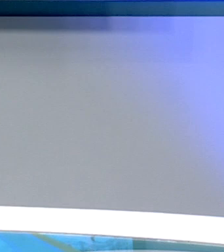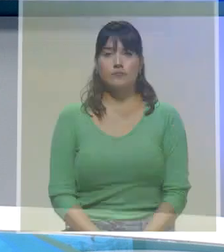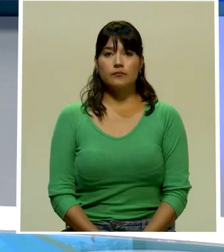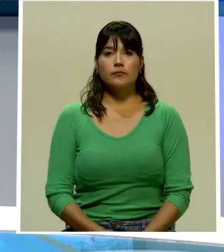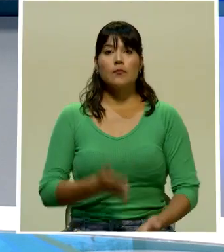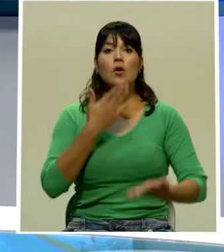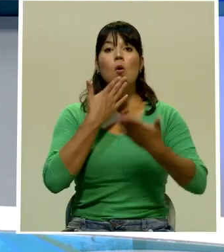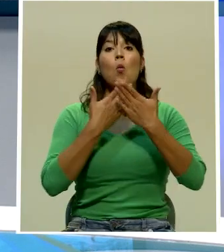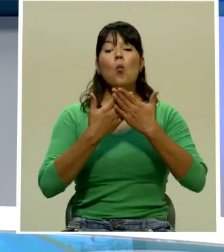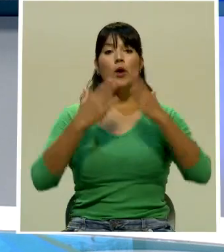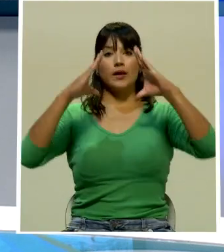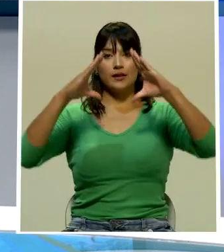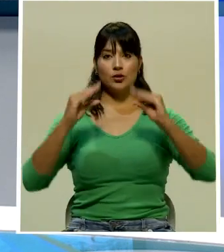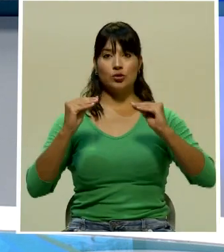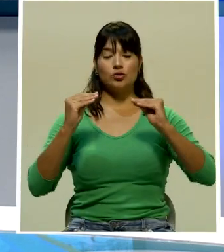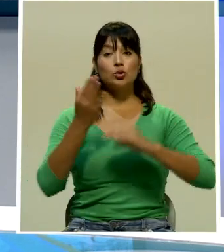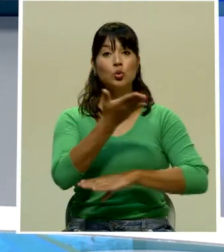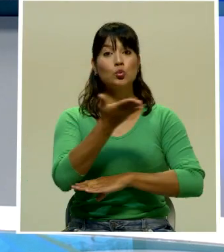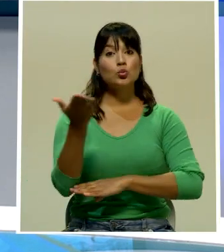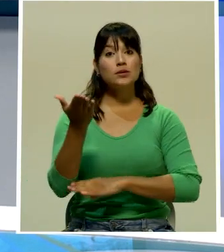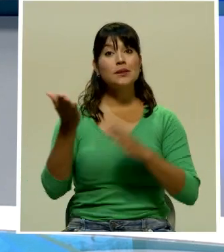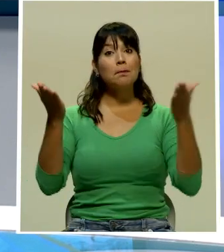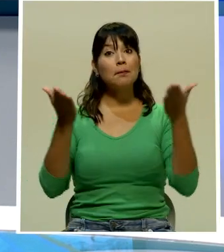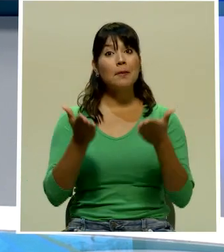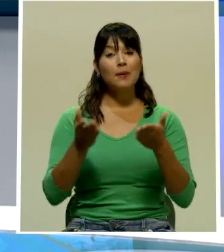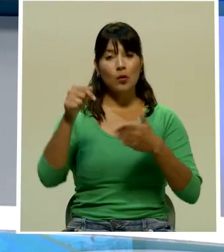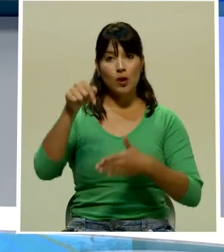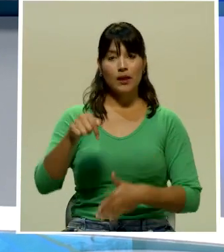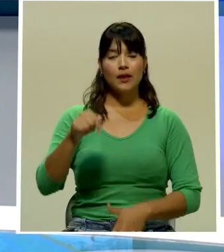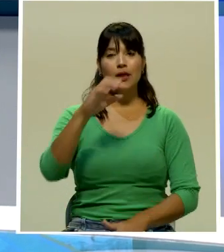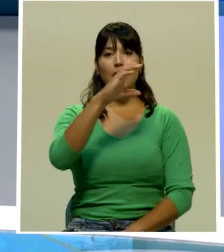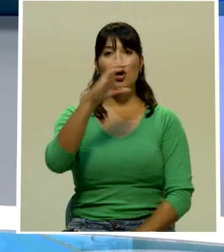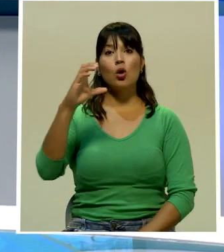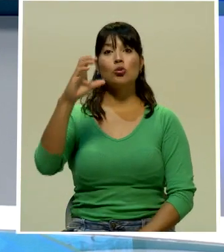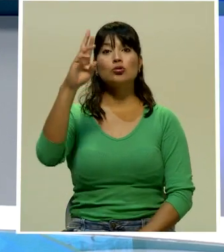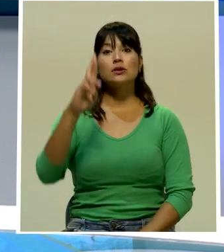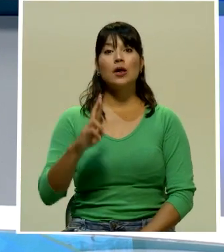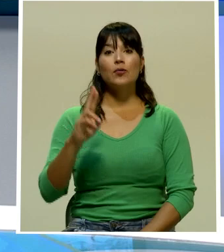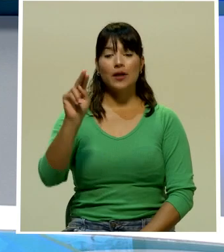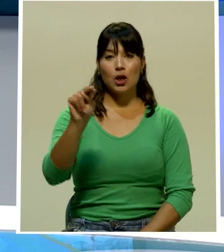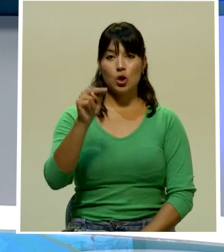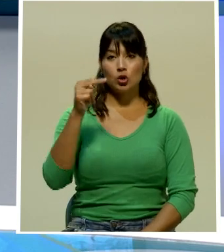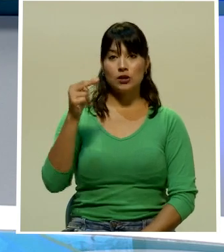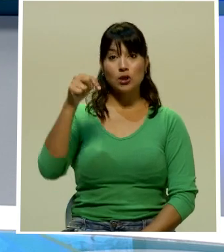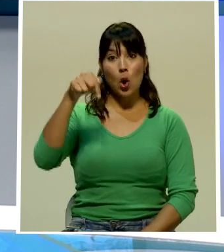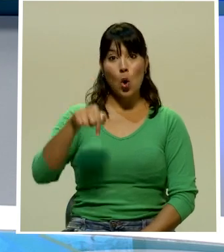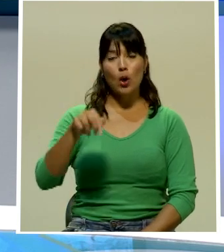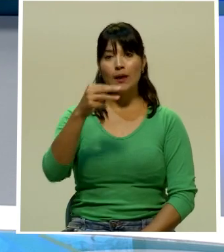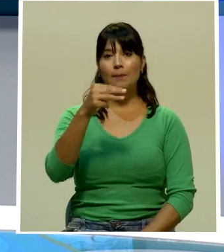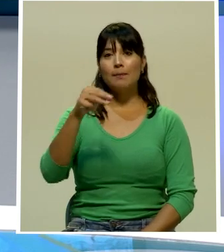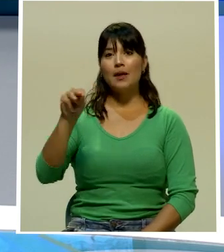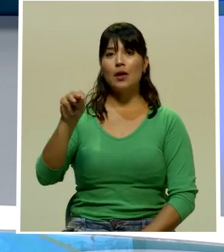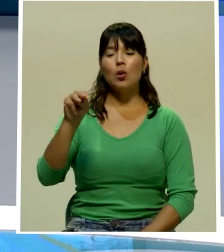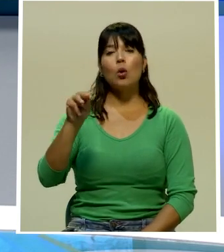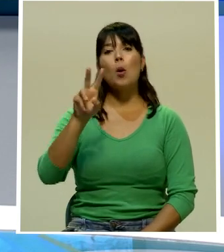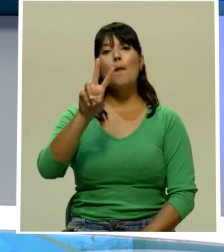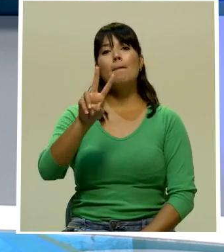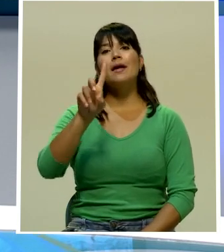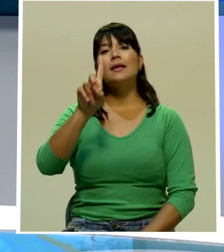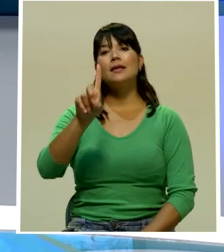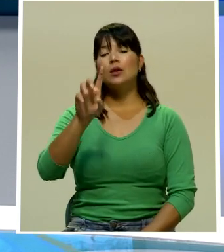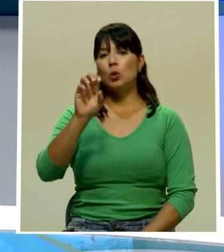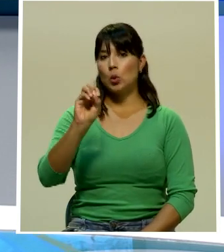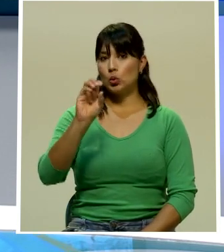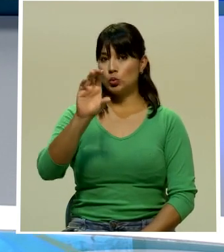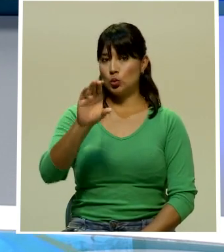Buenas noches, bienvenidos a la edición estelar de Costa Rica Noticias de este miércoles 21 de